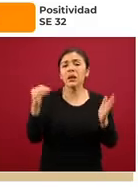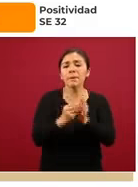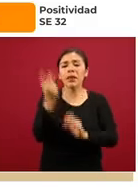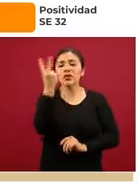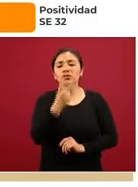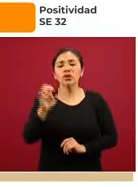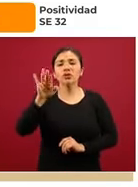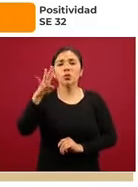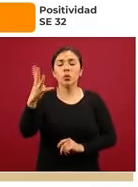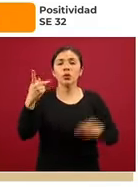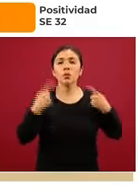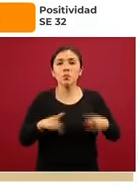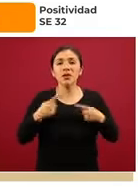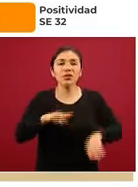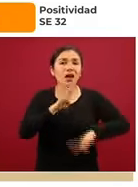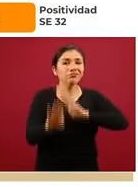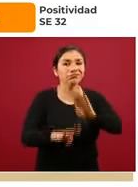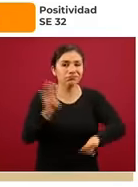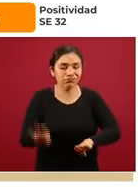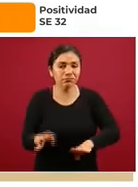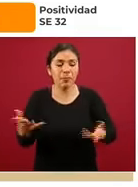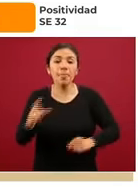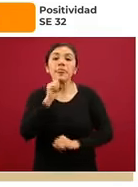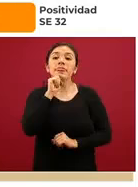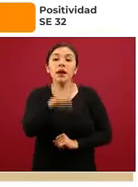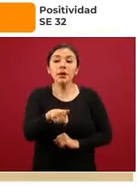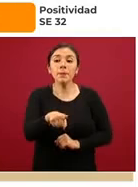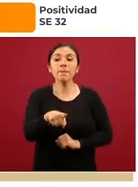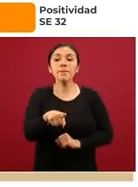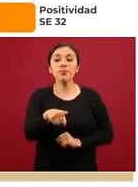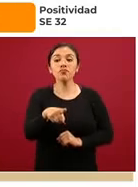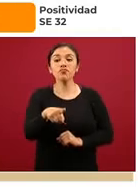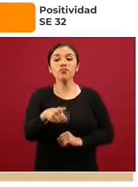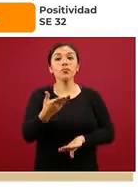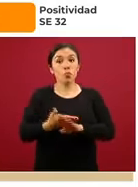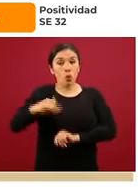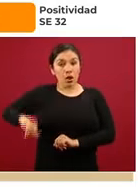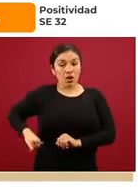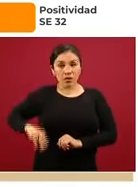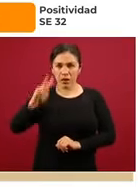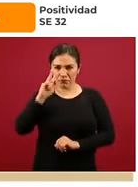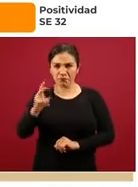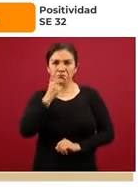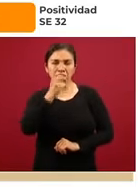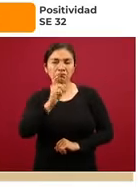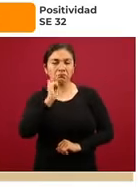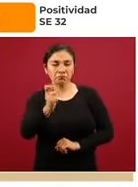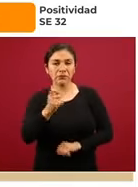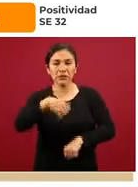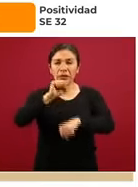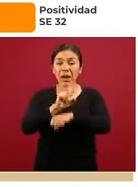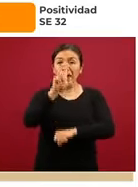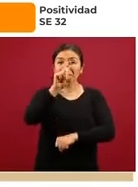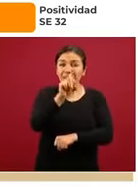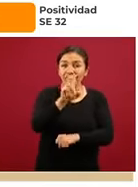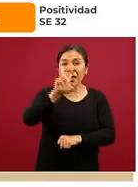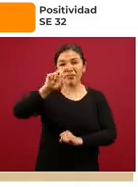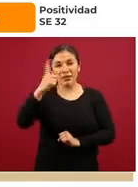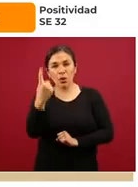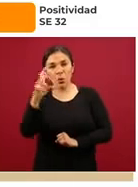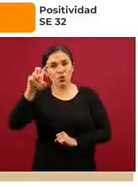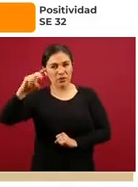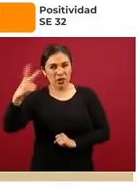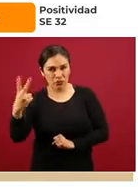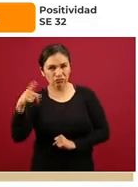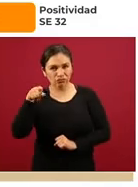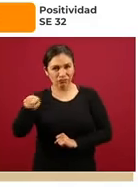doscientos cincuenta y cuatro. También es interesante comentarles que en la semana treinta, treinta y uno y treinta